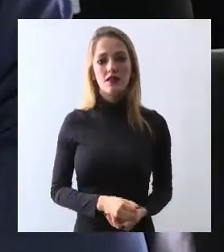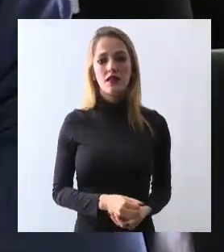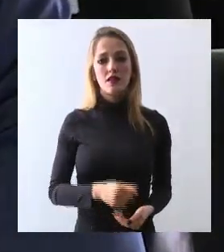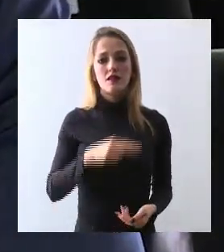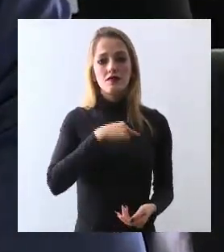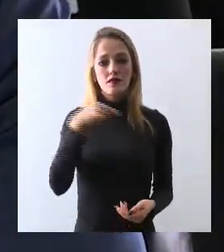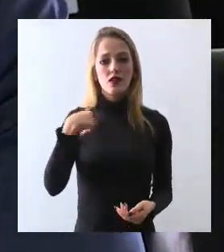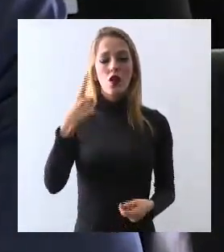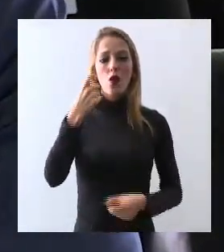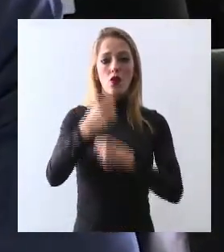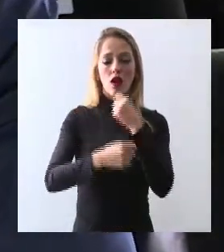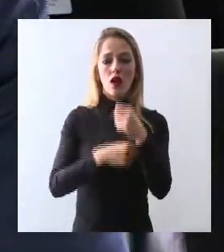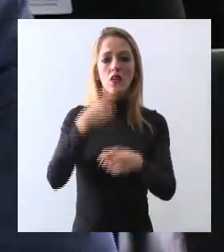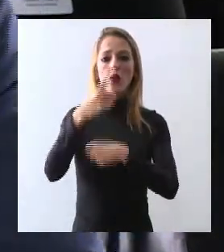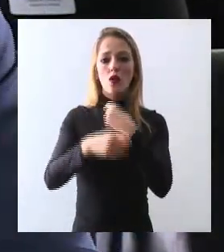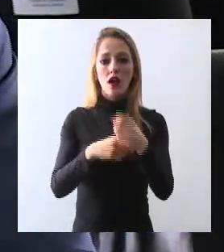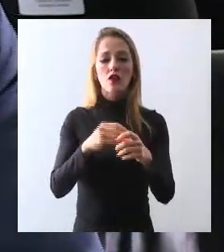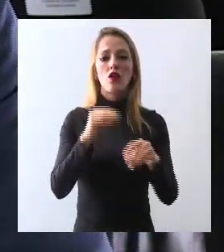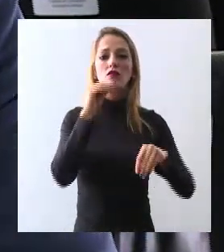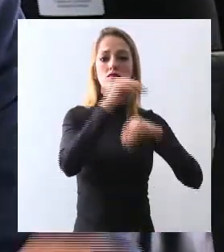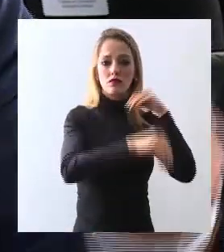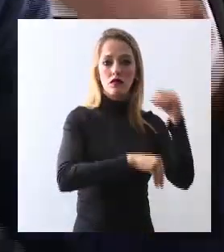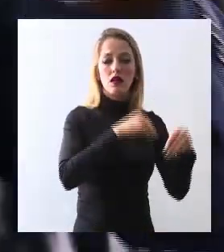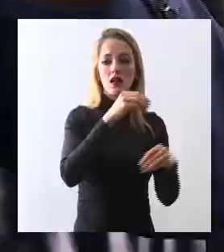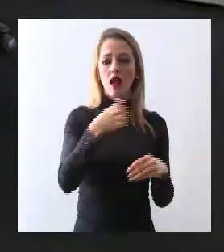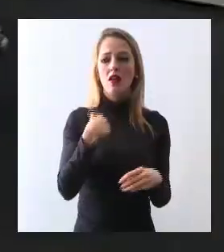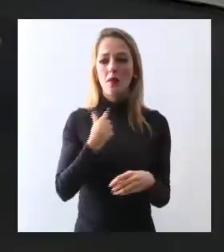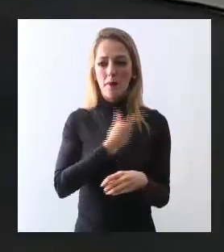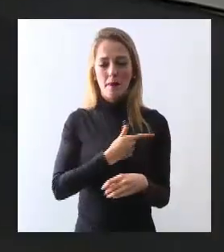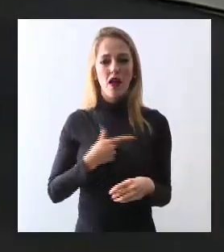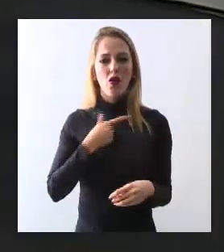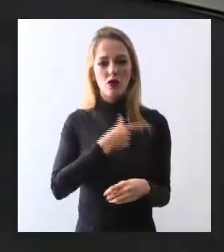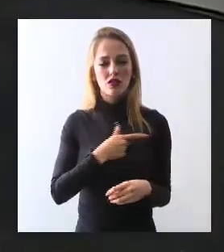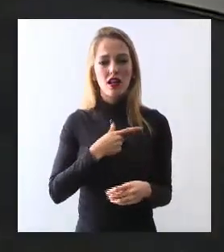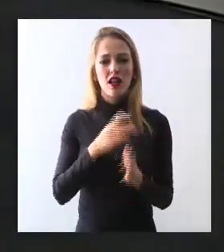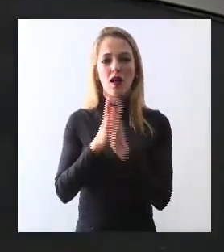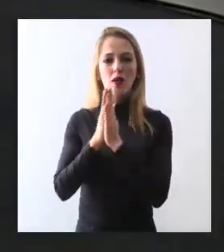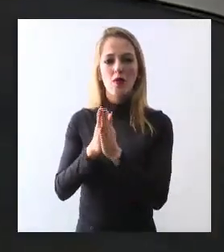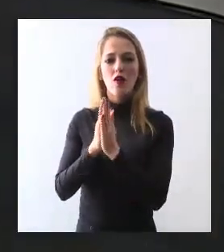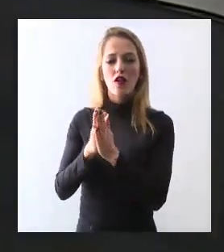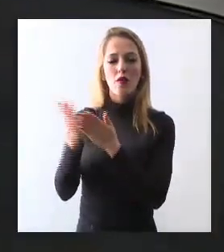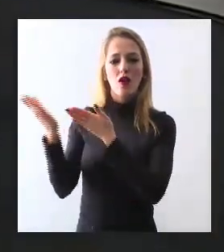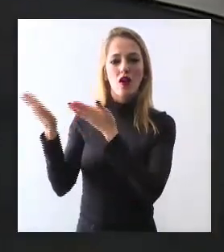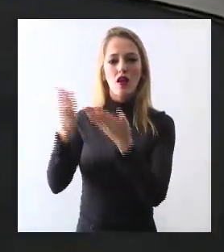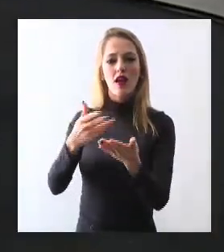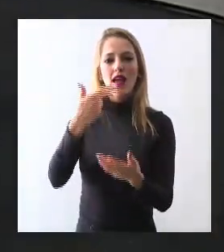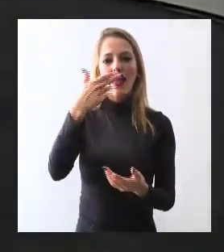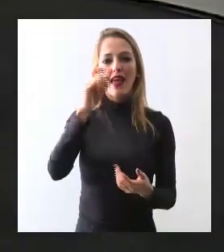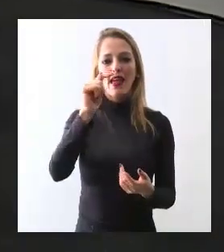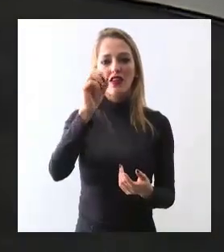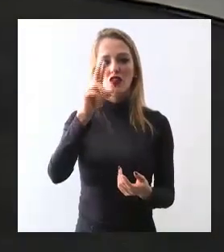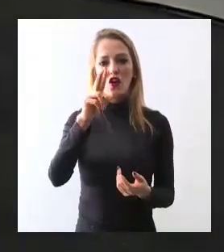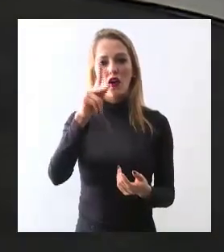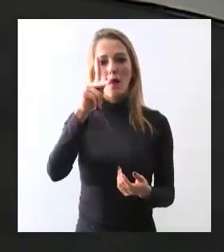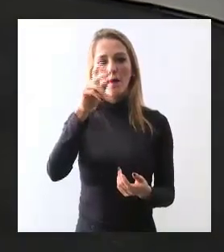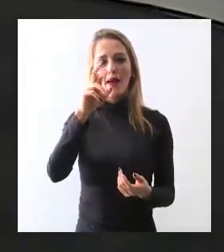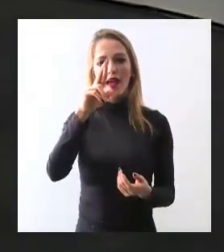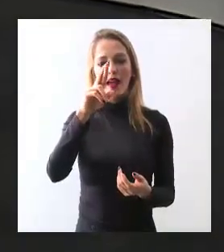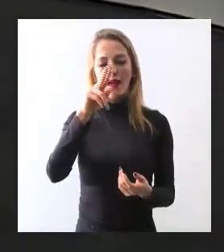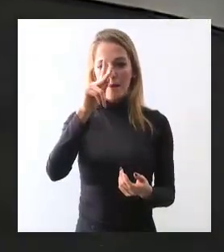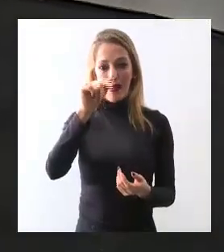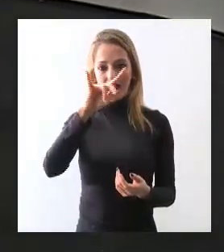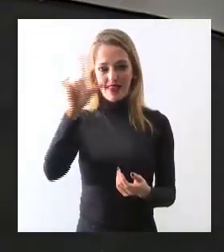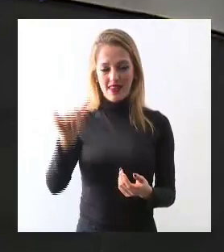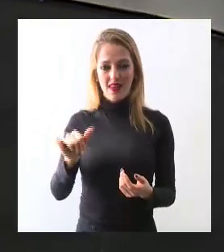hemos saneado las plantas, me gustaría que con objetividad y de manera puntual que me ayude CEAS, Héctor Padilla